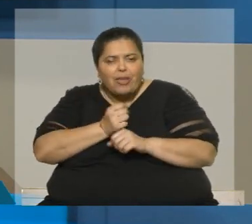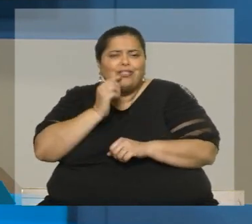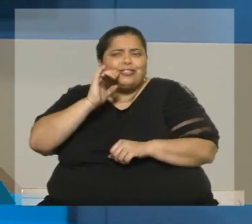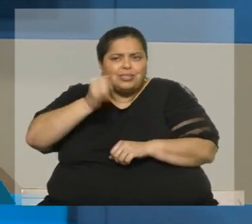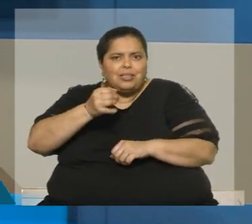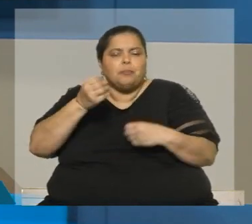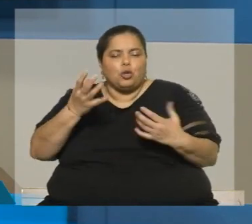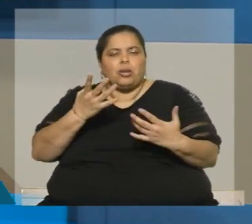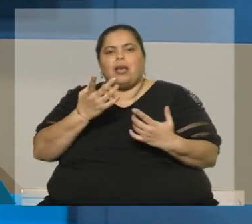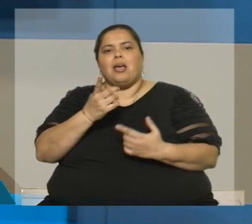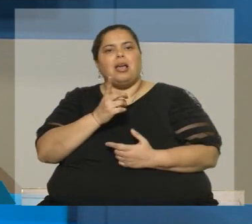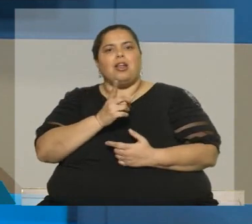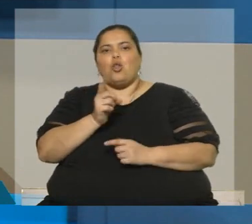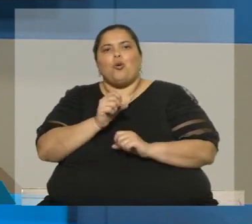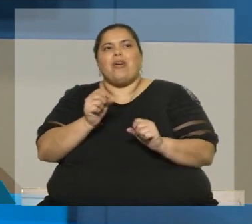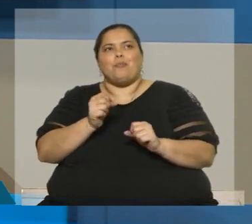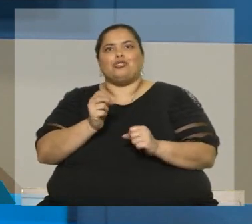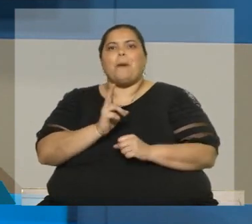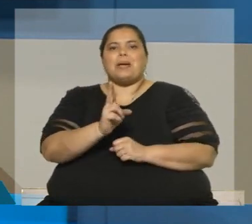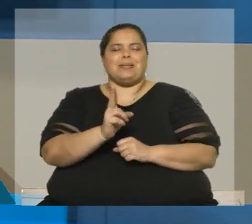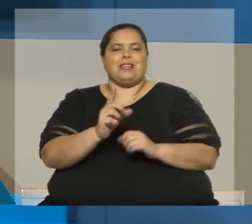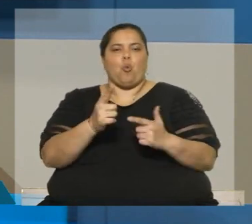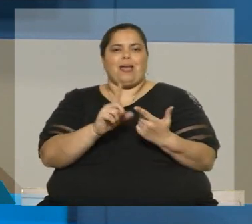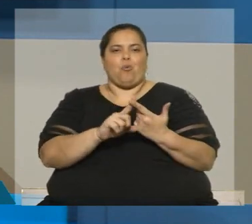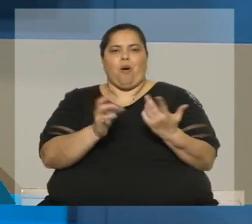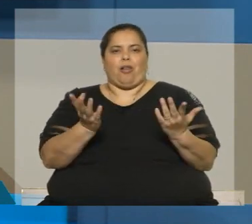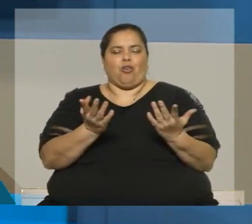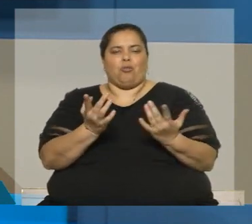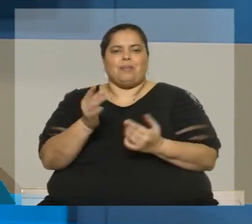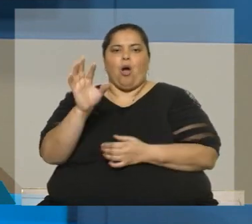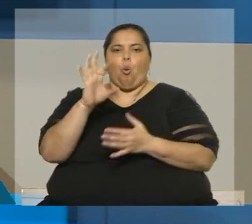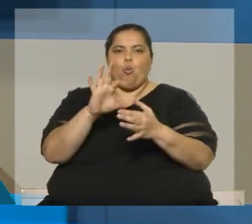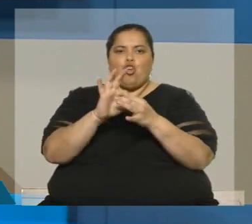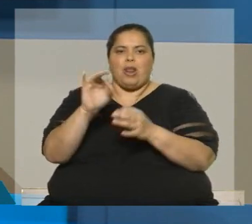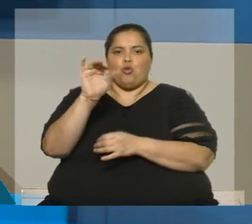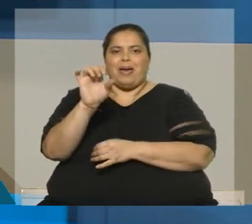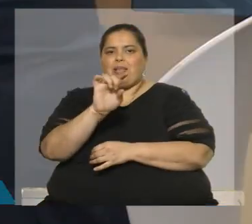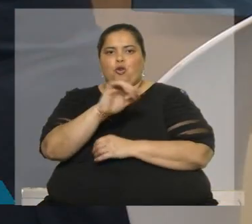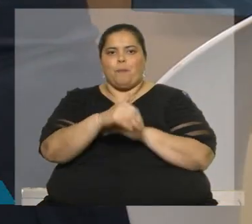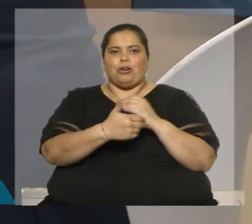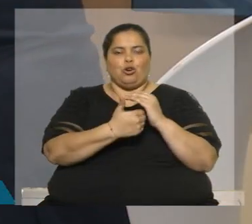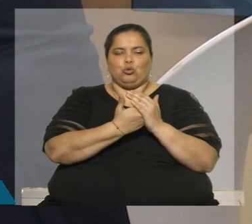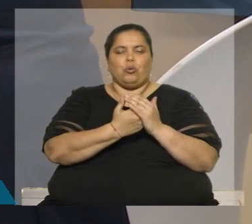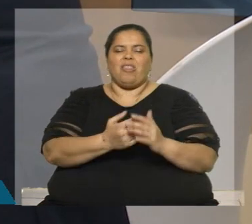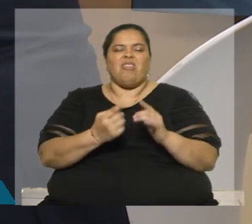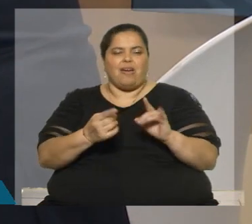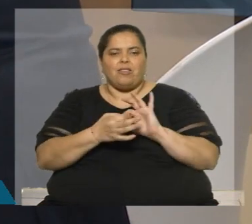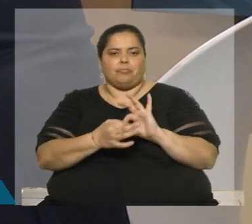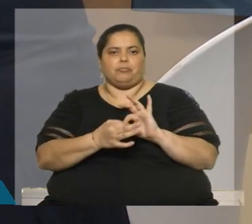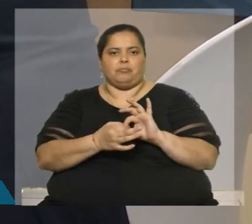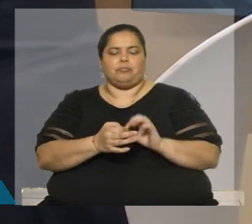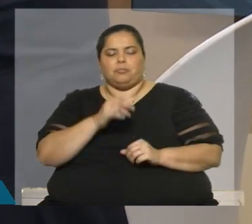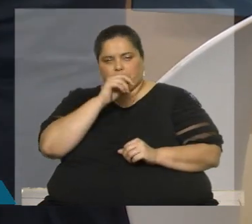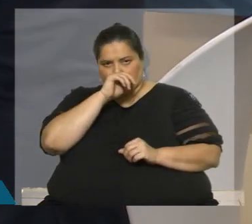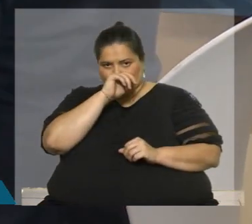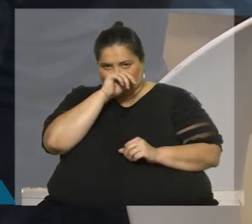podemos permitirnos no tener este acuerdo. No se lo puede permitir la Unión Europea y no se lo puede permitir el Mercosur. Pero da la sensación de que ahora es Europa la que está un poco